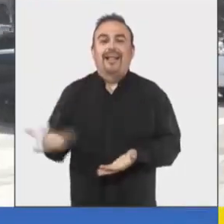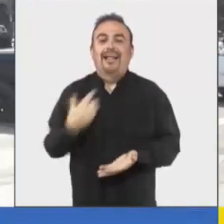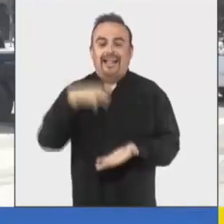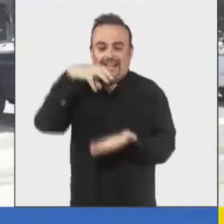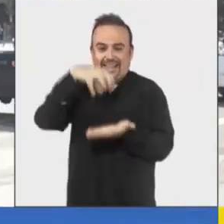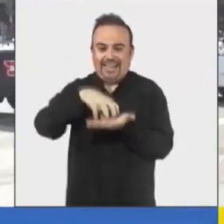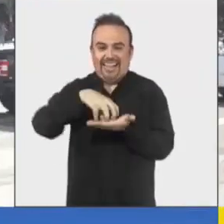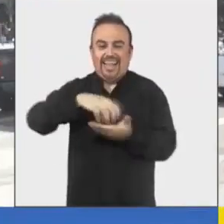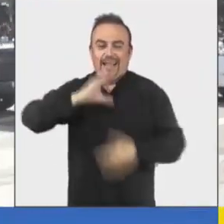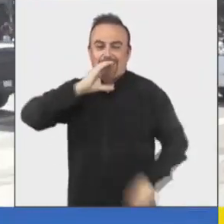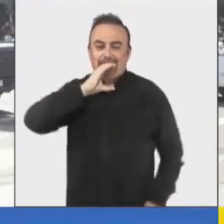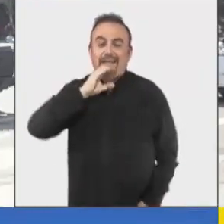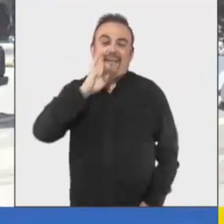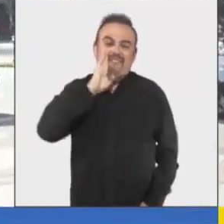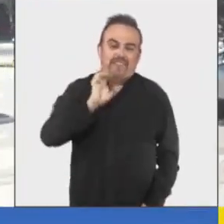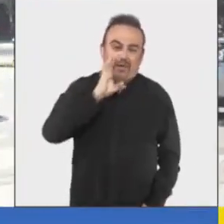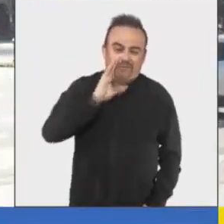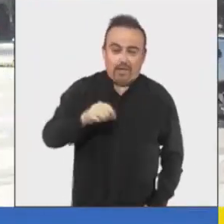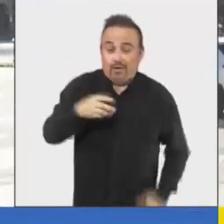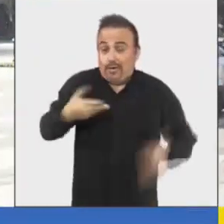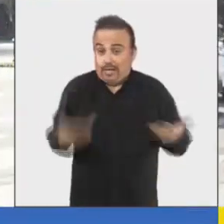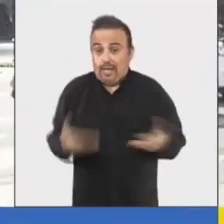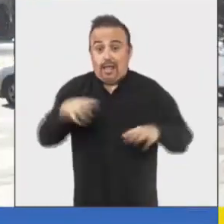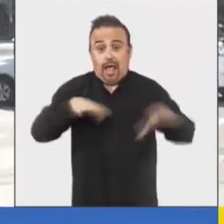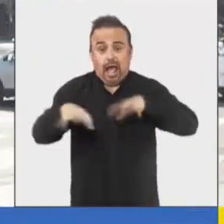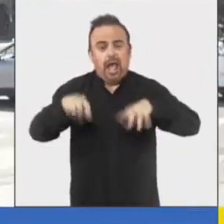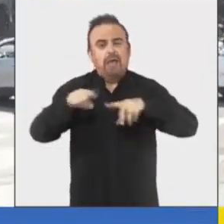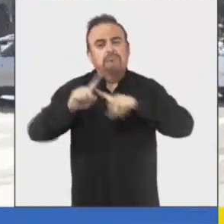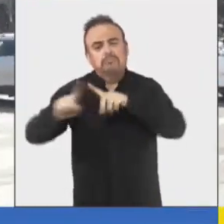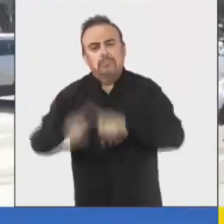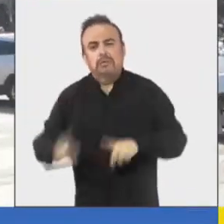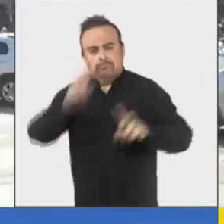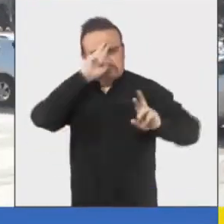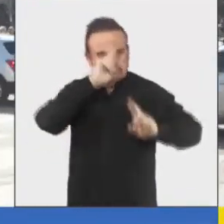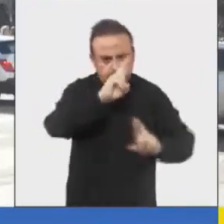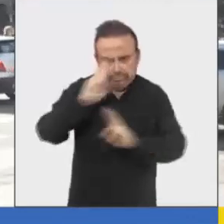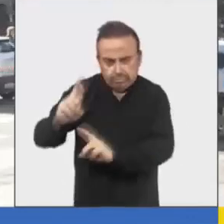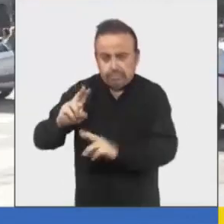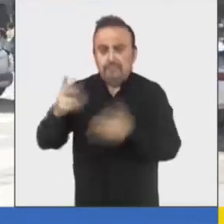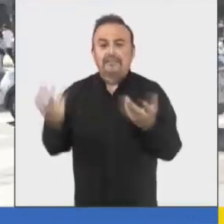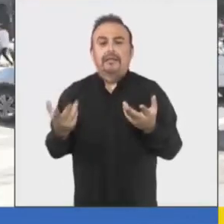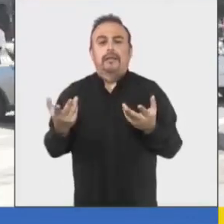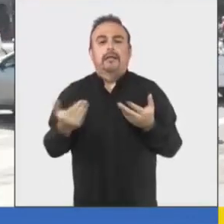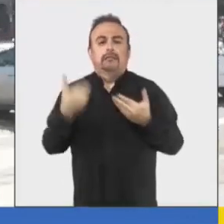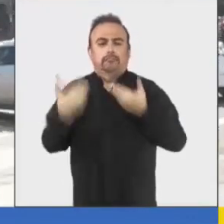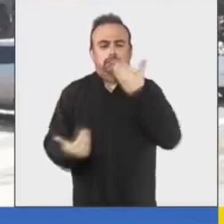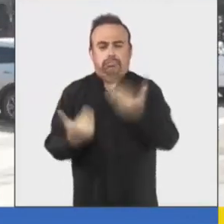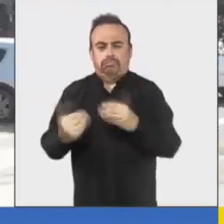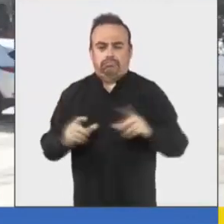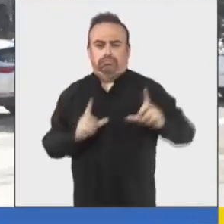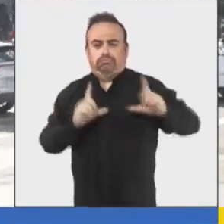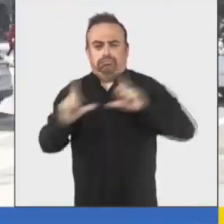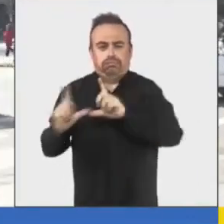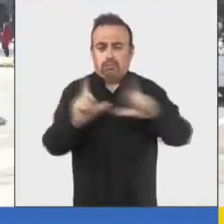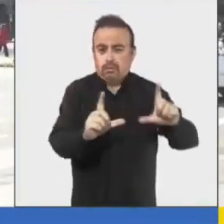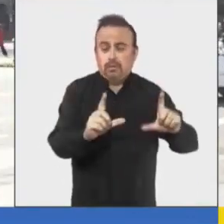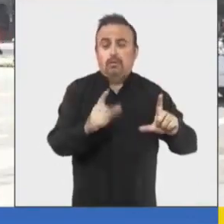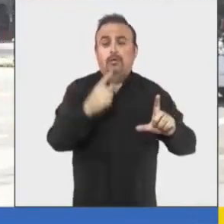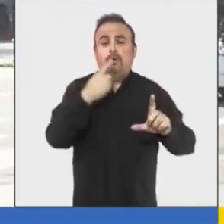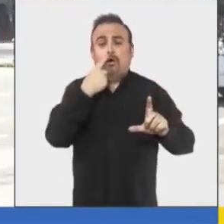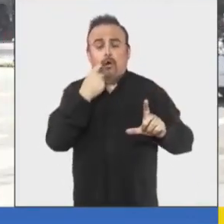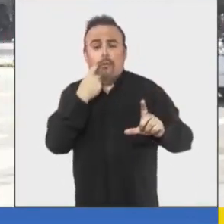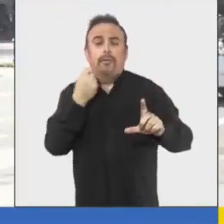del Bío Bío. En esta actividad se realizaron distintos homenajes, entregas de reconocimientos a las y los